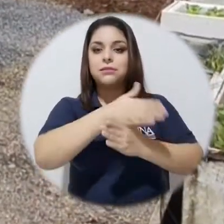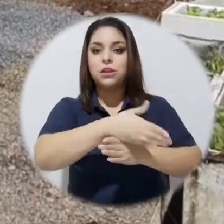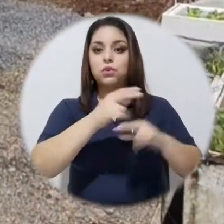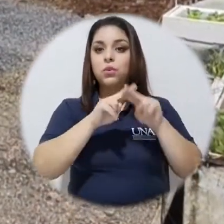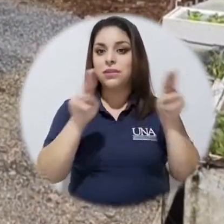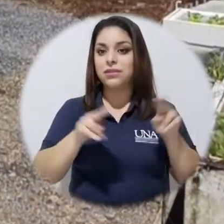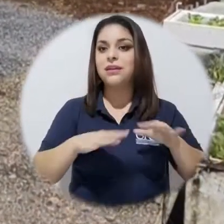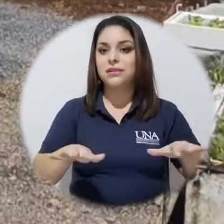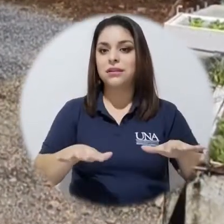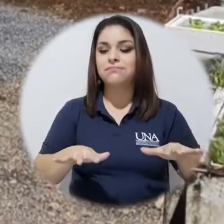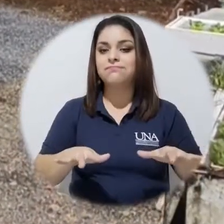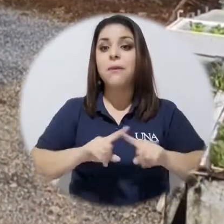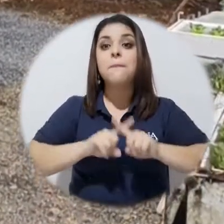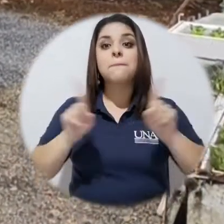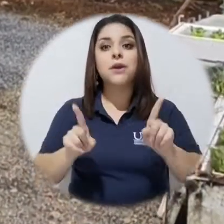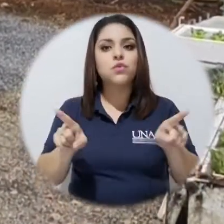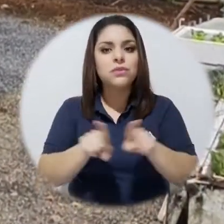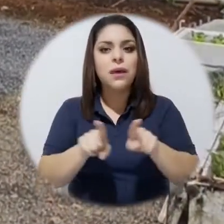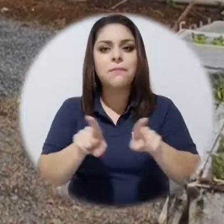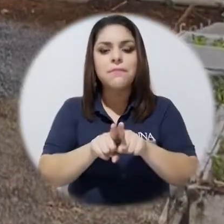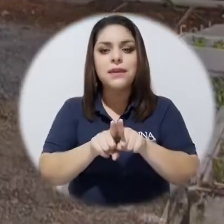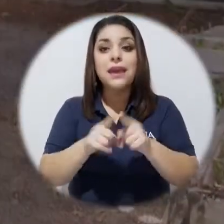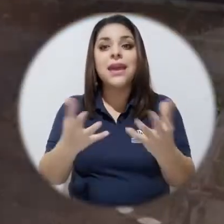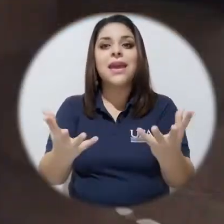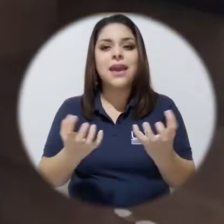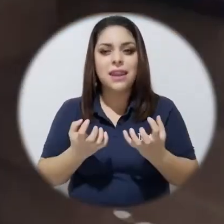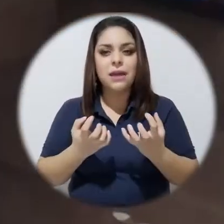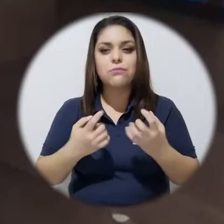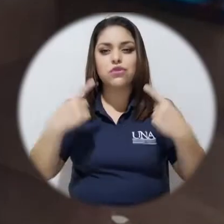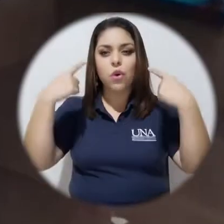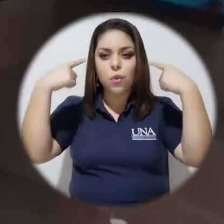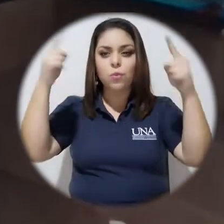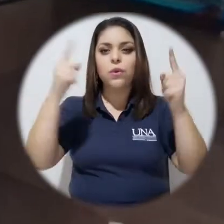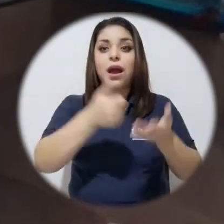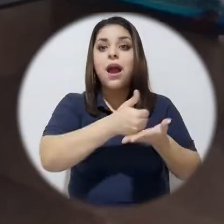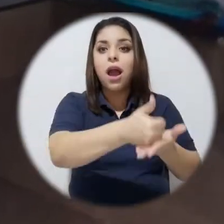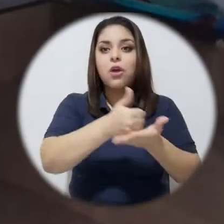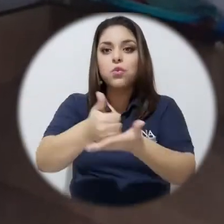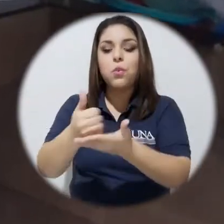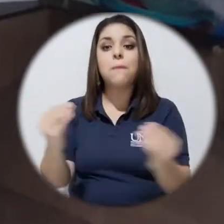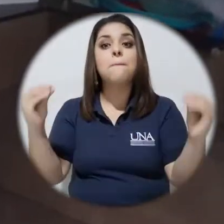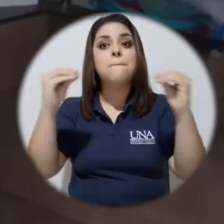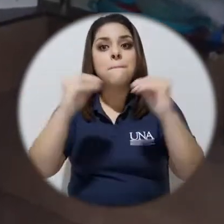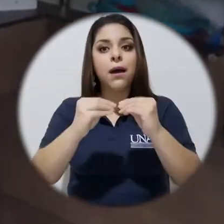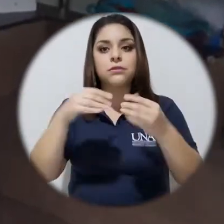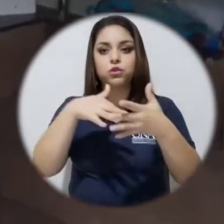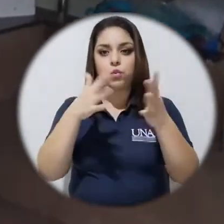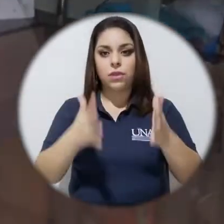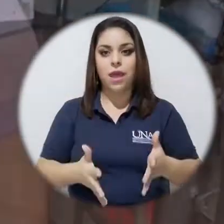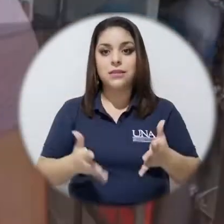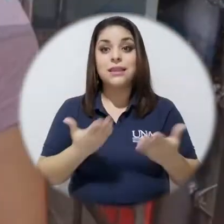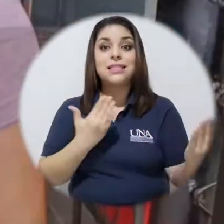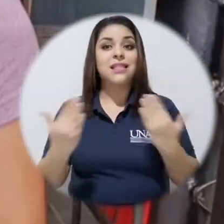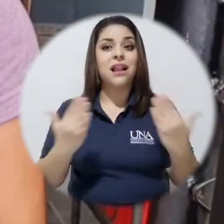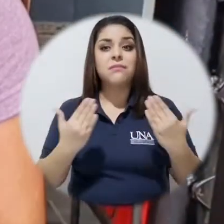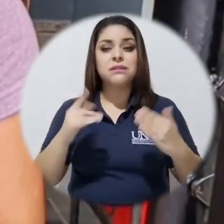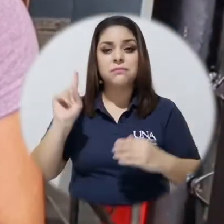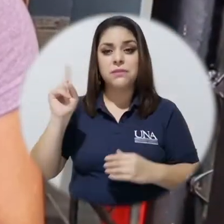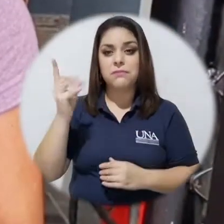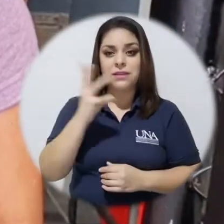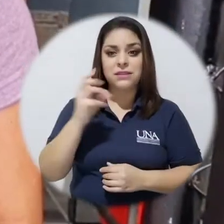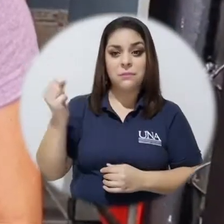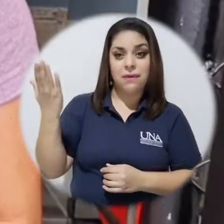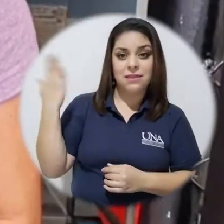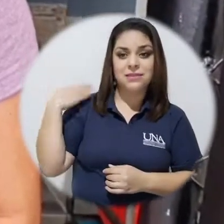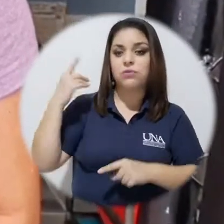pero también la accesibilidad implica que estamos procurando llegar a más estudiantes que por alguna condición en el primer ciclo no